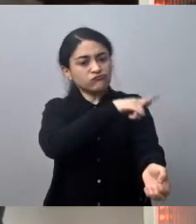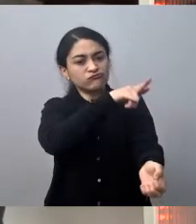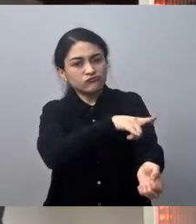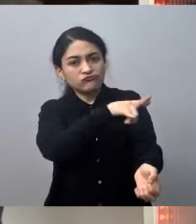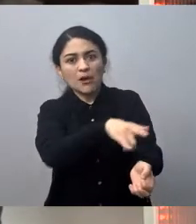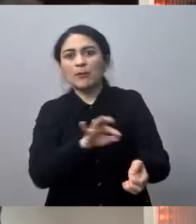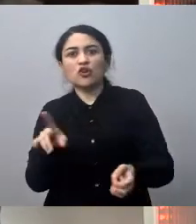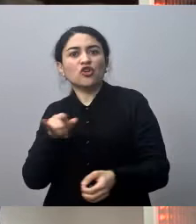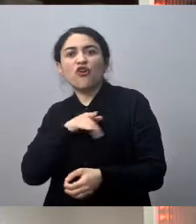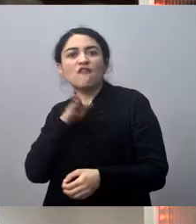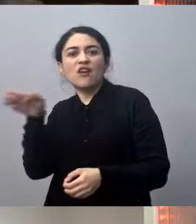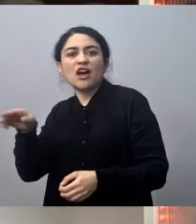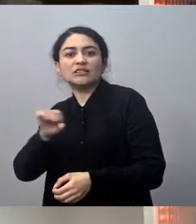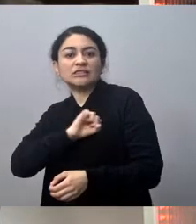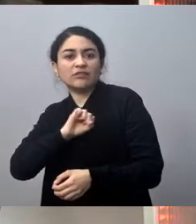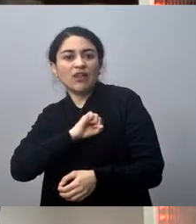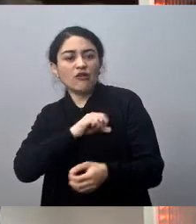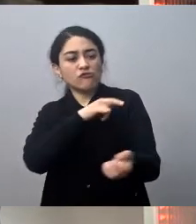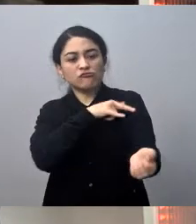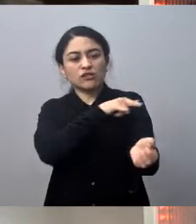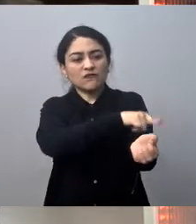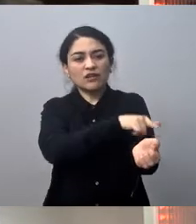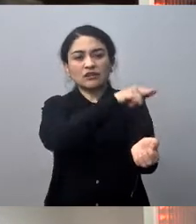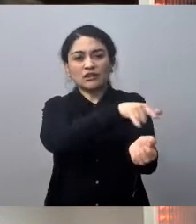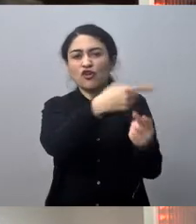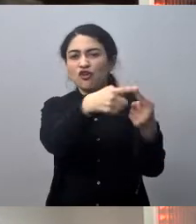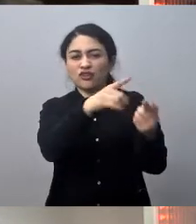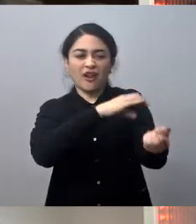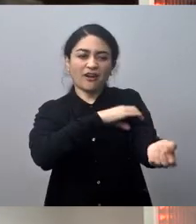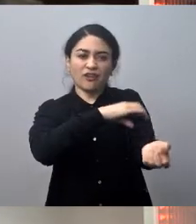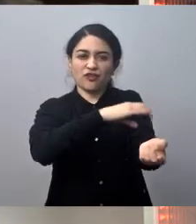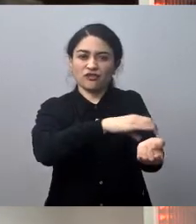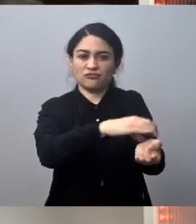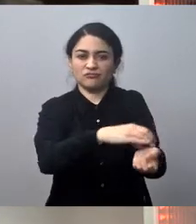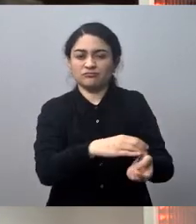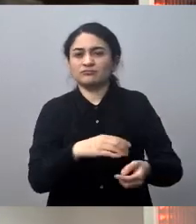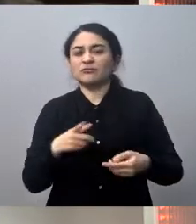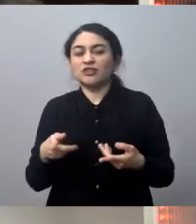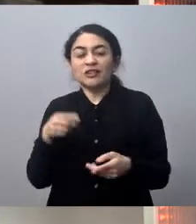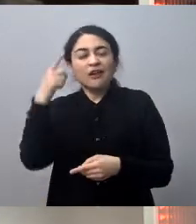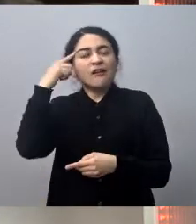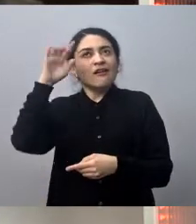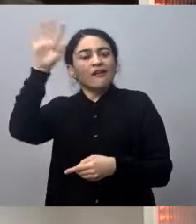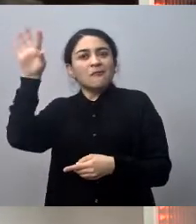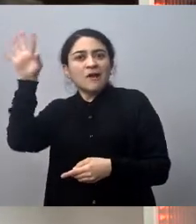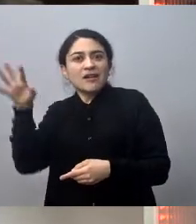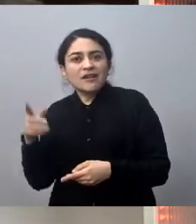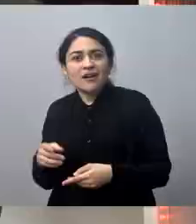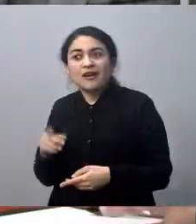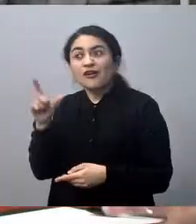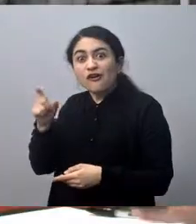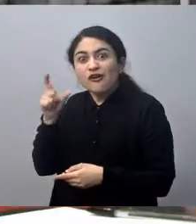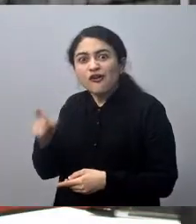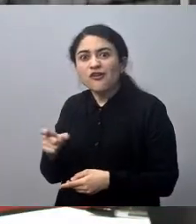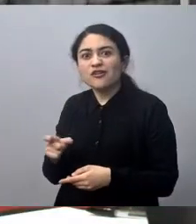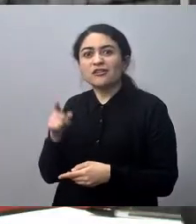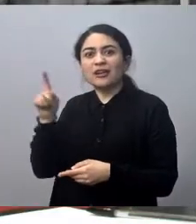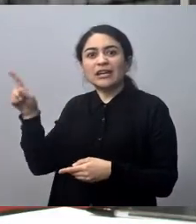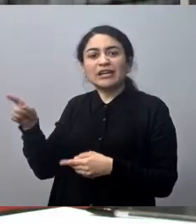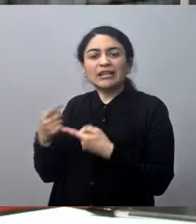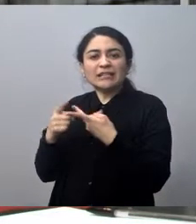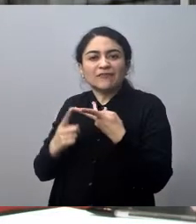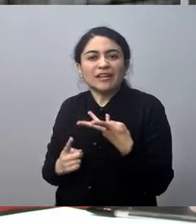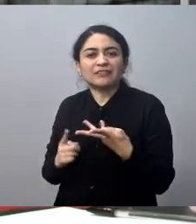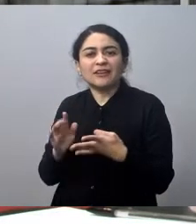de Hong Kong puede ser considerado aquello pero el que se imagina es lo que siempre hemos dicho nosotros Mendoza con Hong Kong sería